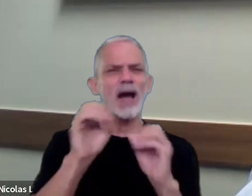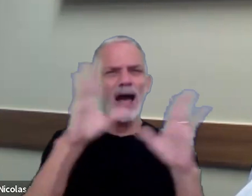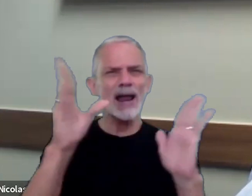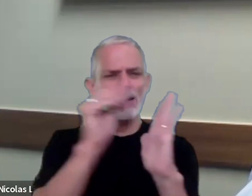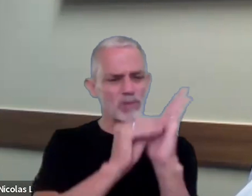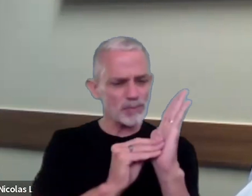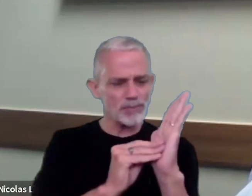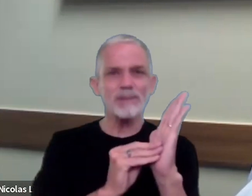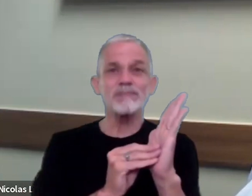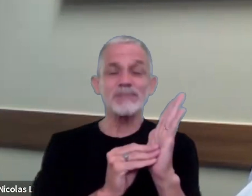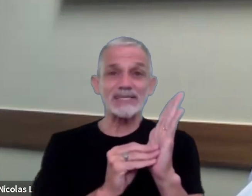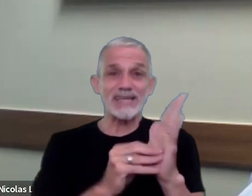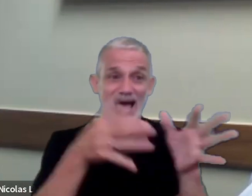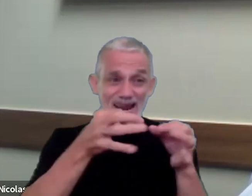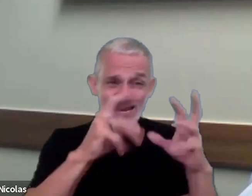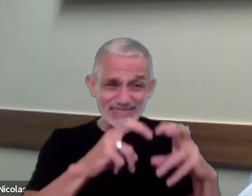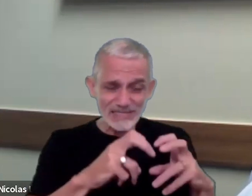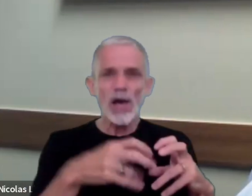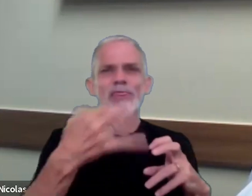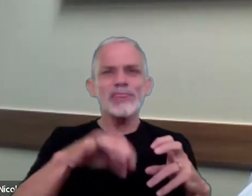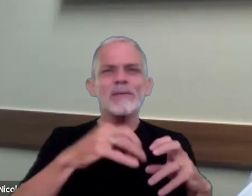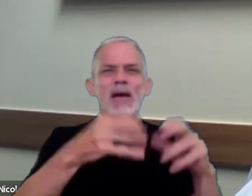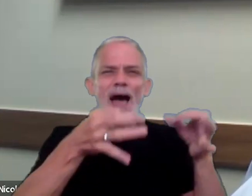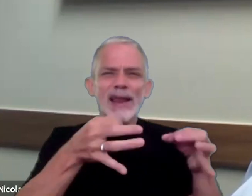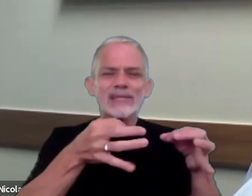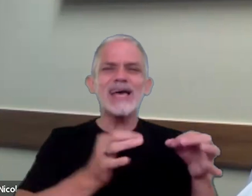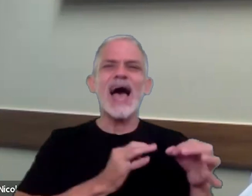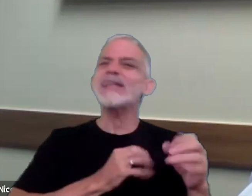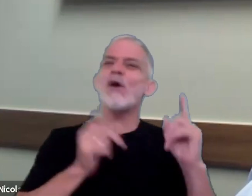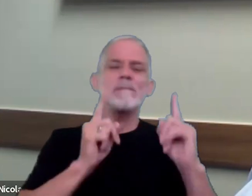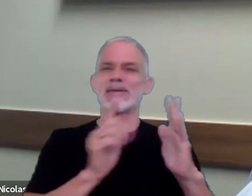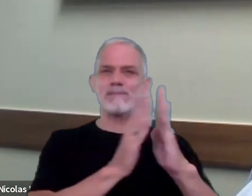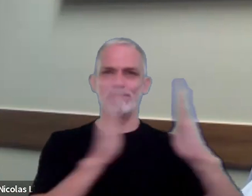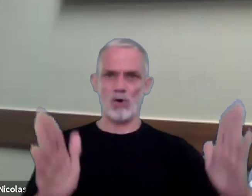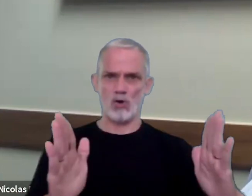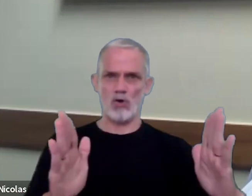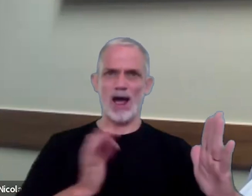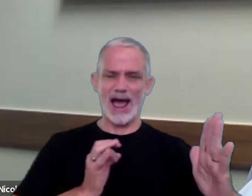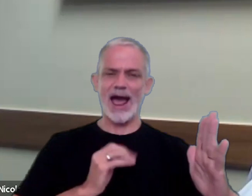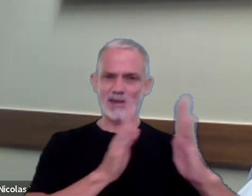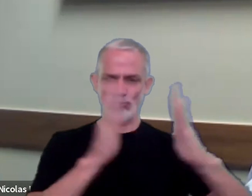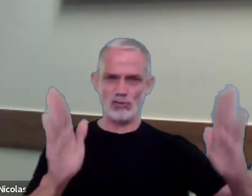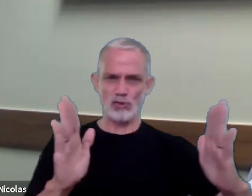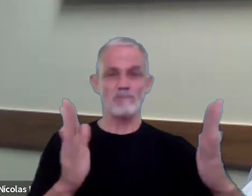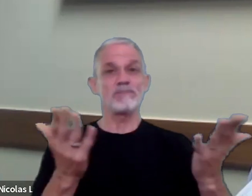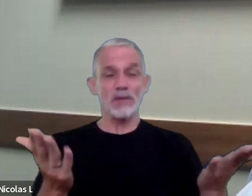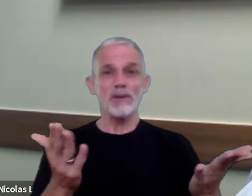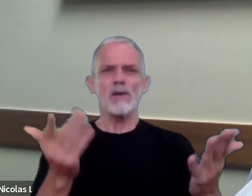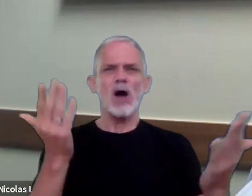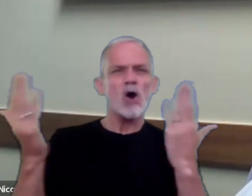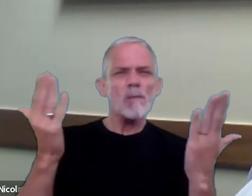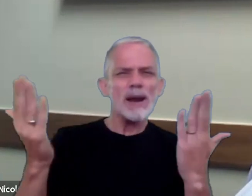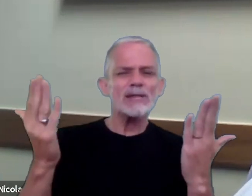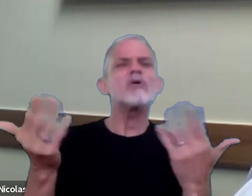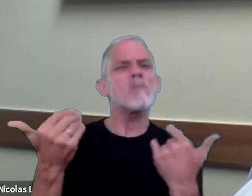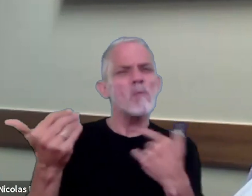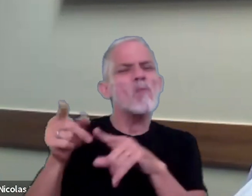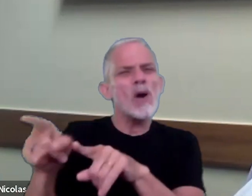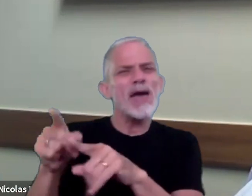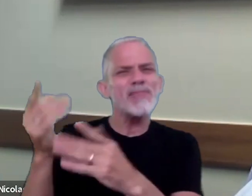que la parte analizada se tiene que analizar el año bajo análisis y para los comparables se permite